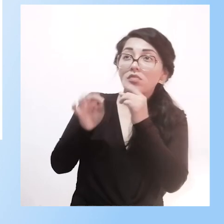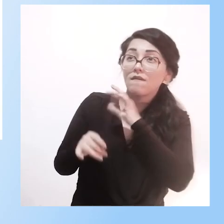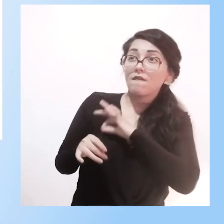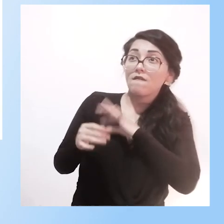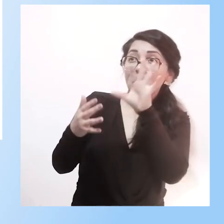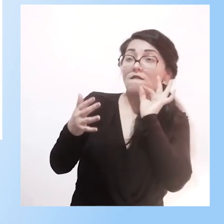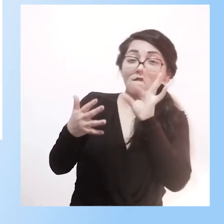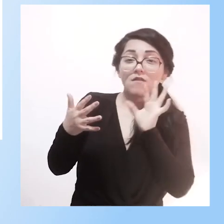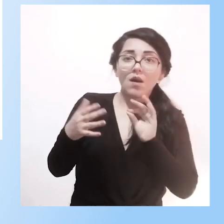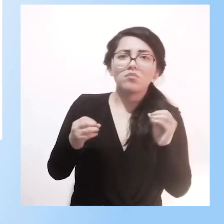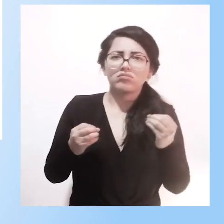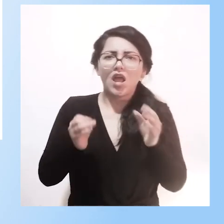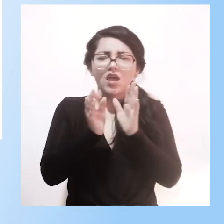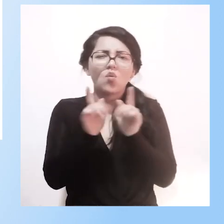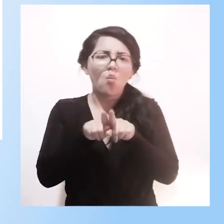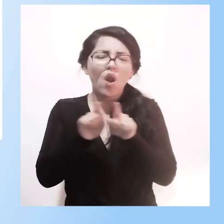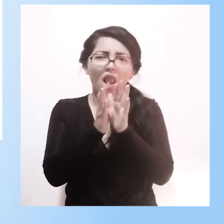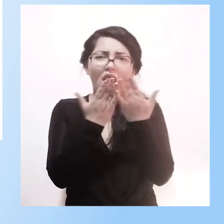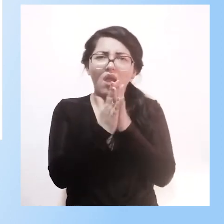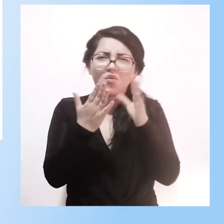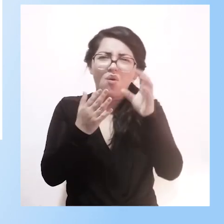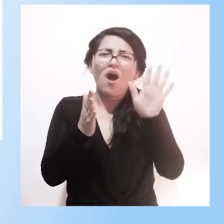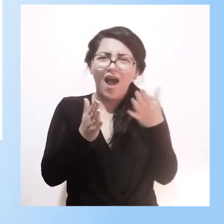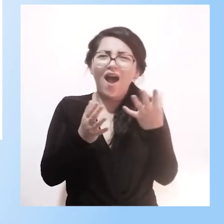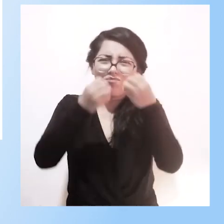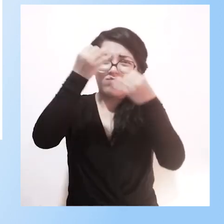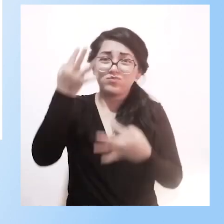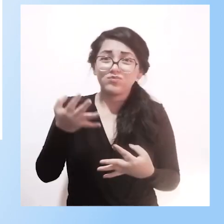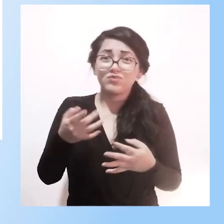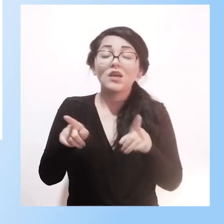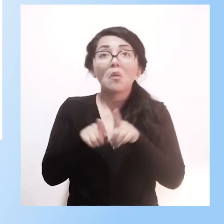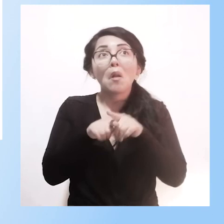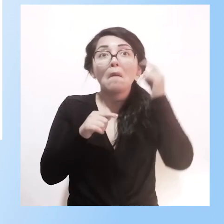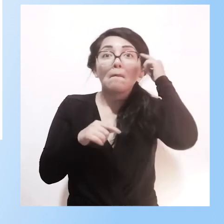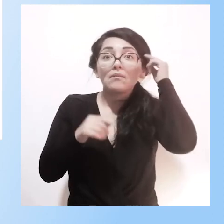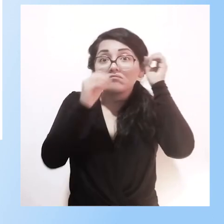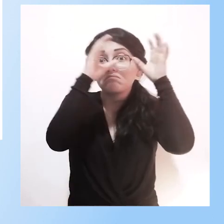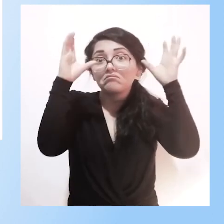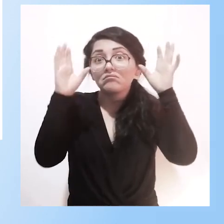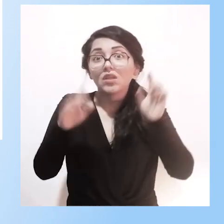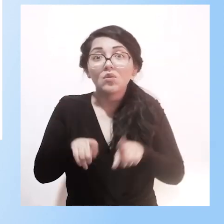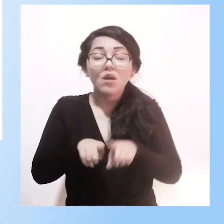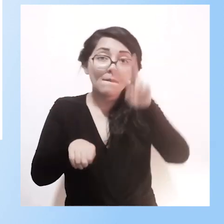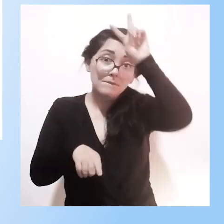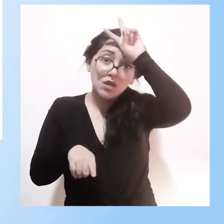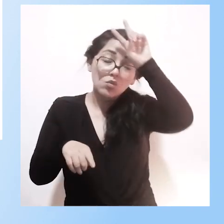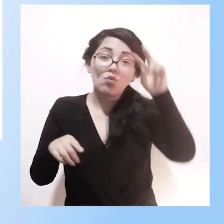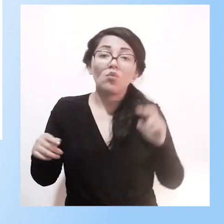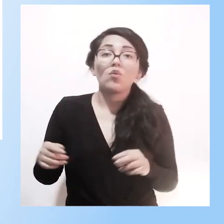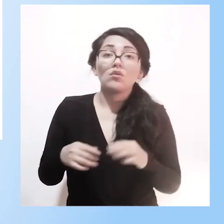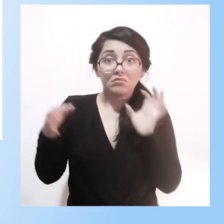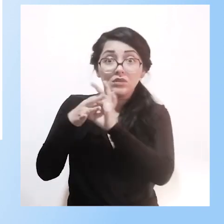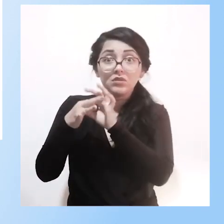bibliografía hay mucha, me imagino que Perú se irá incorporada a Reddace a la